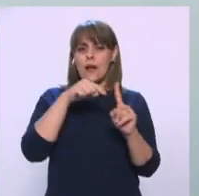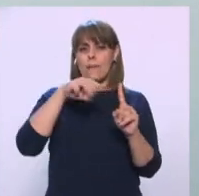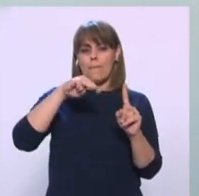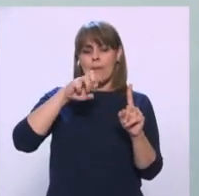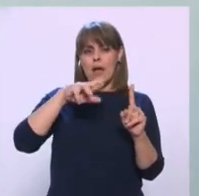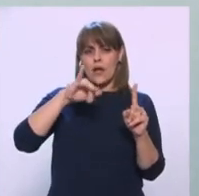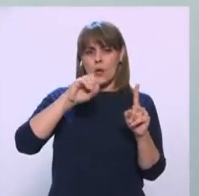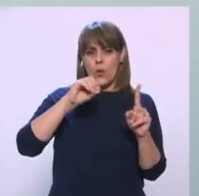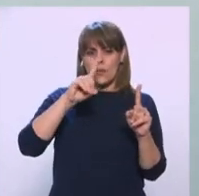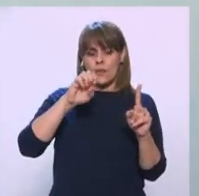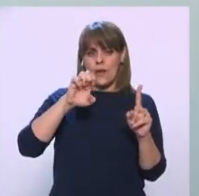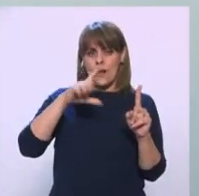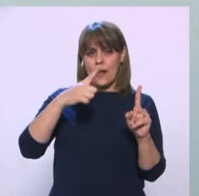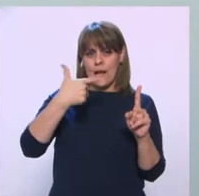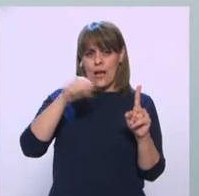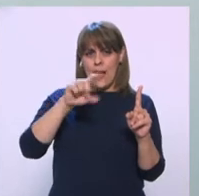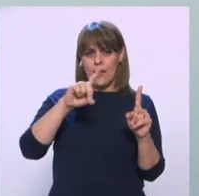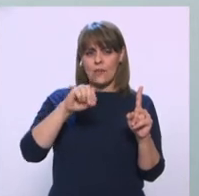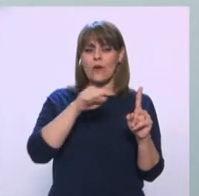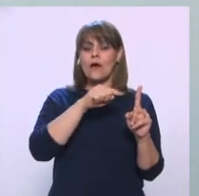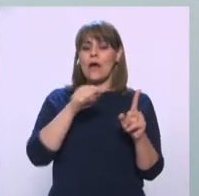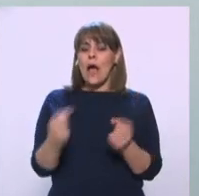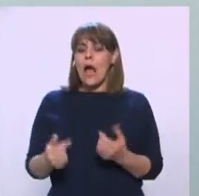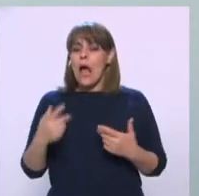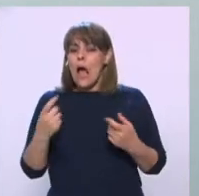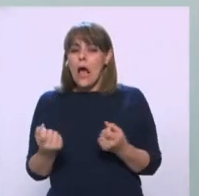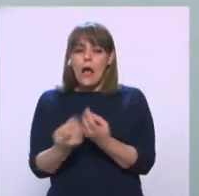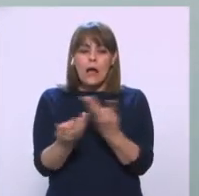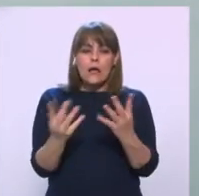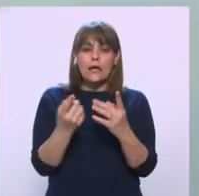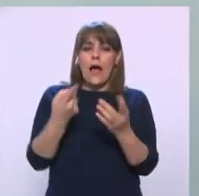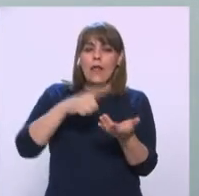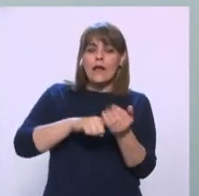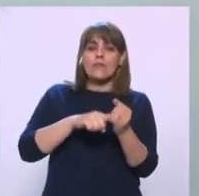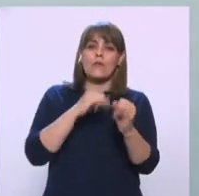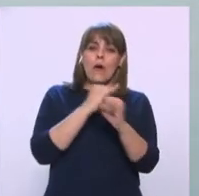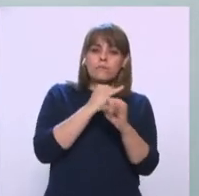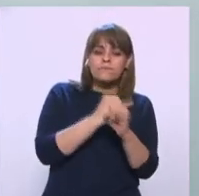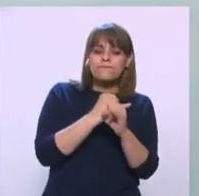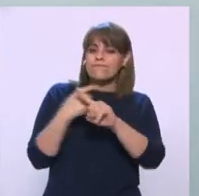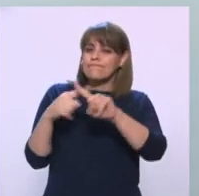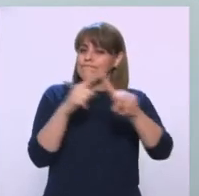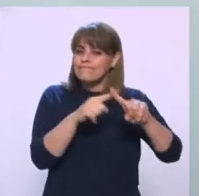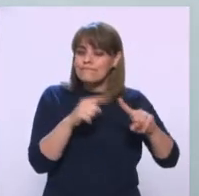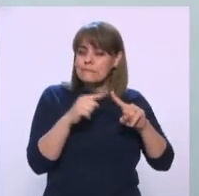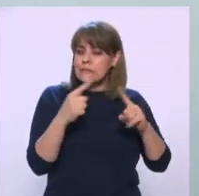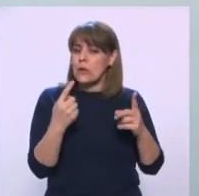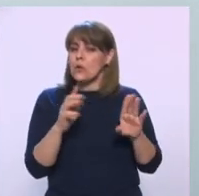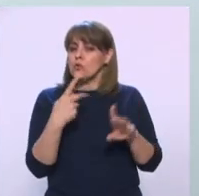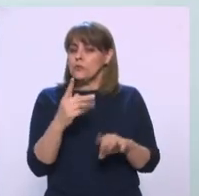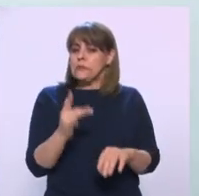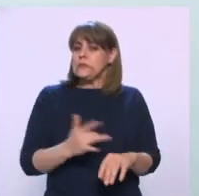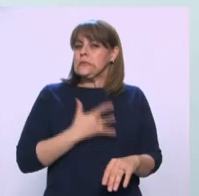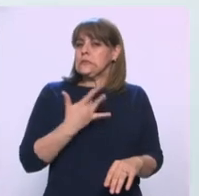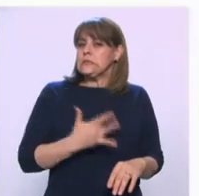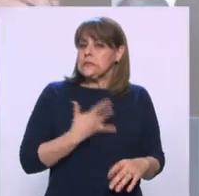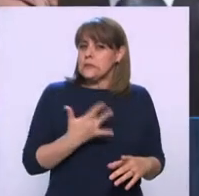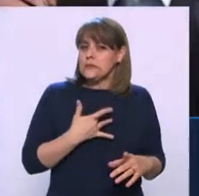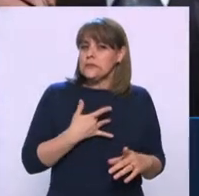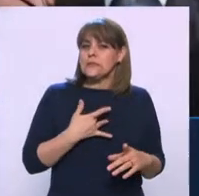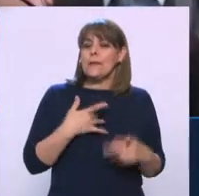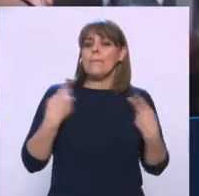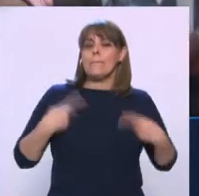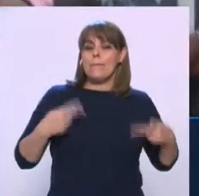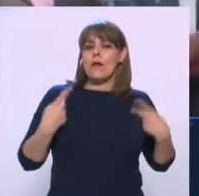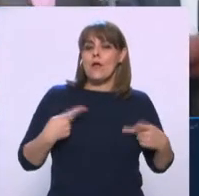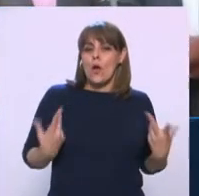muchas reacciones en redes sociales Particularmente de los militantes de Morena Y el